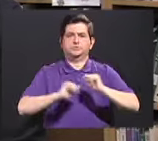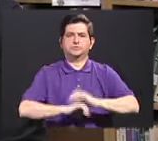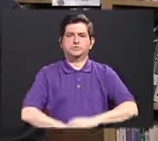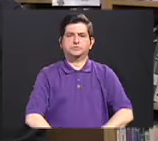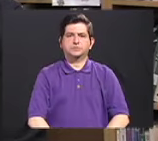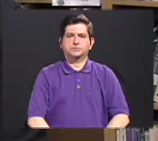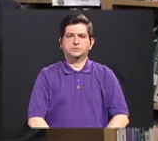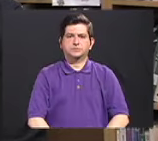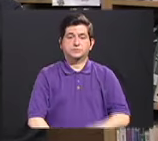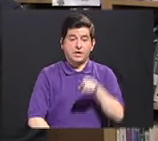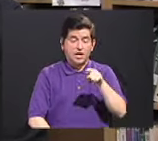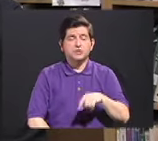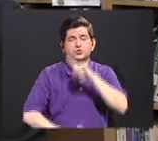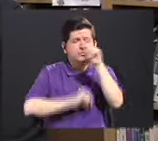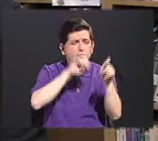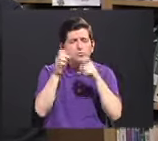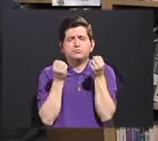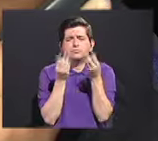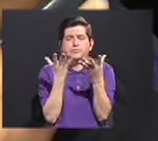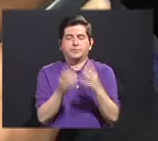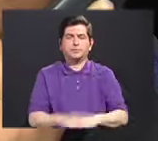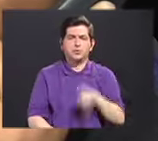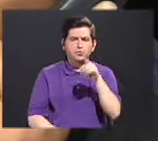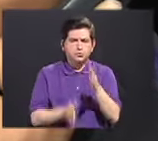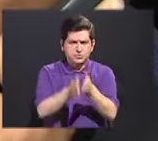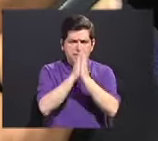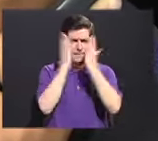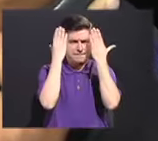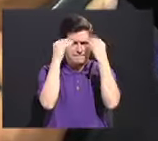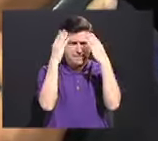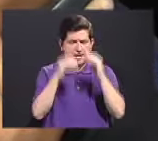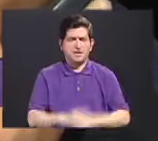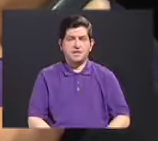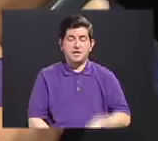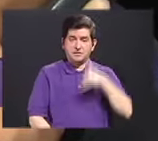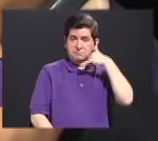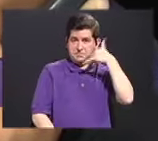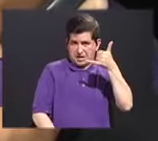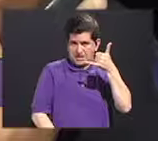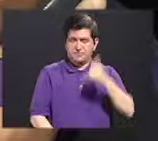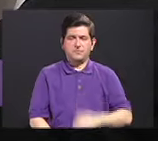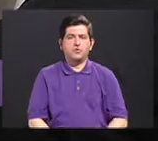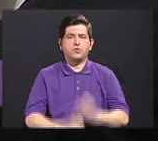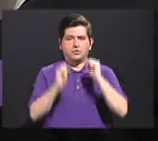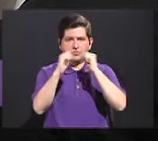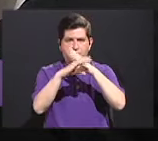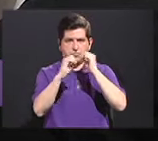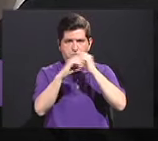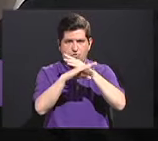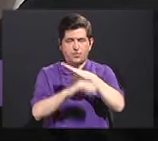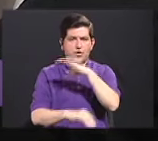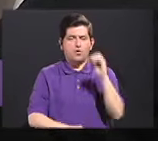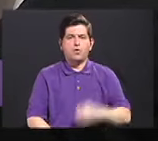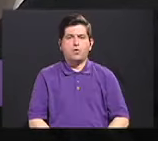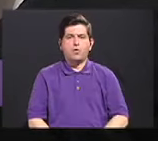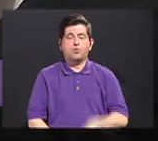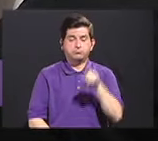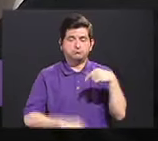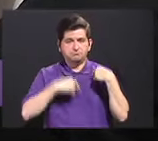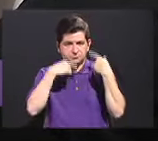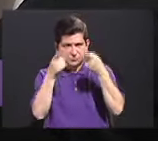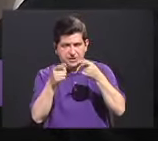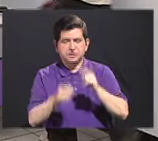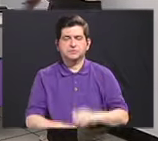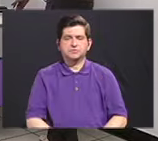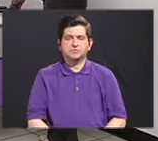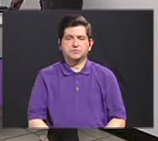los niños, es materia de mucha consulta. Usted puede solicitar información por teléfono, por correo electrónico o de forma